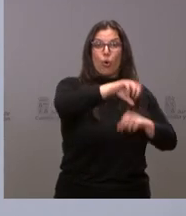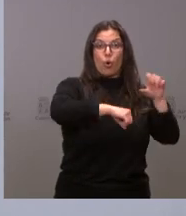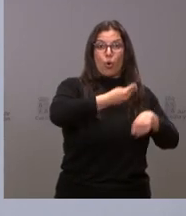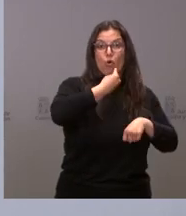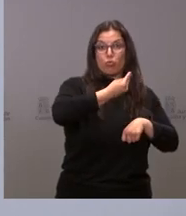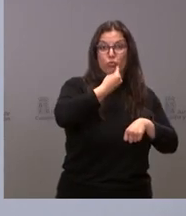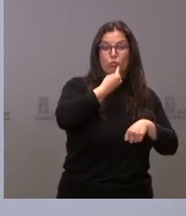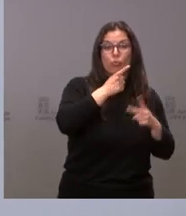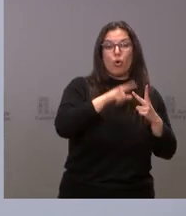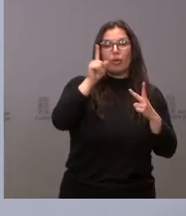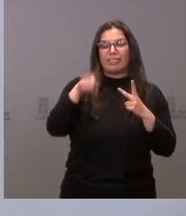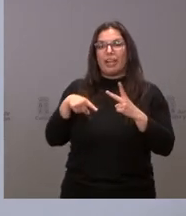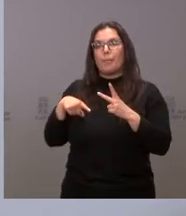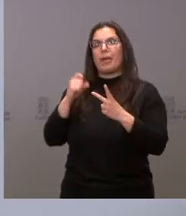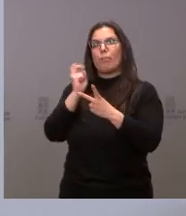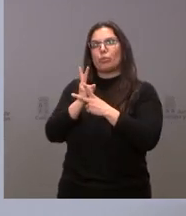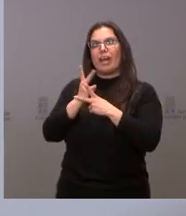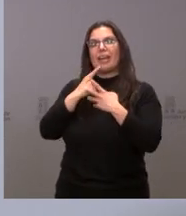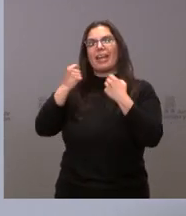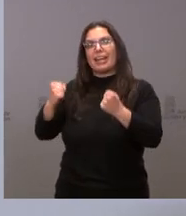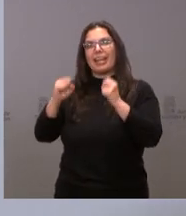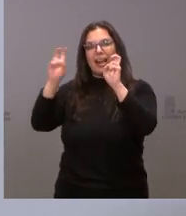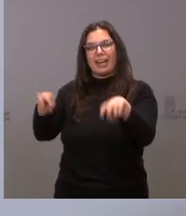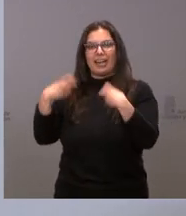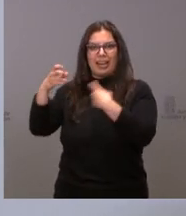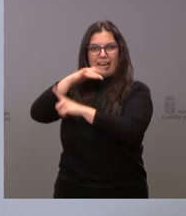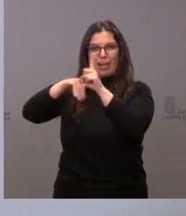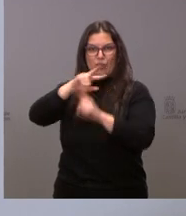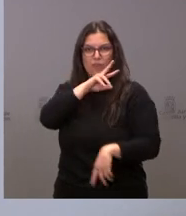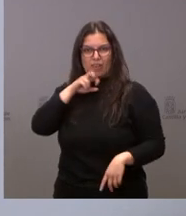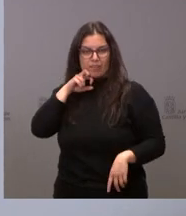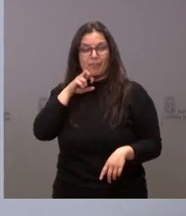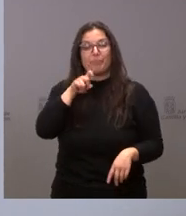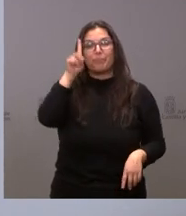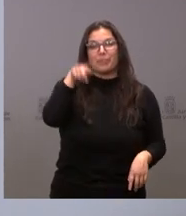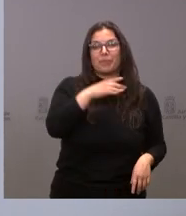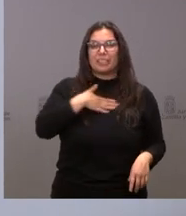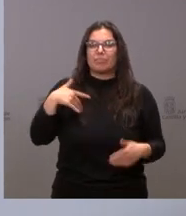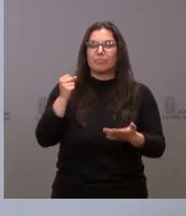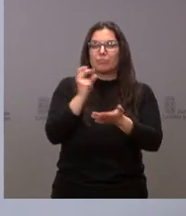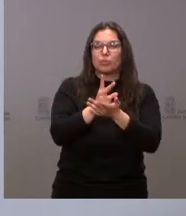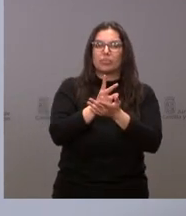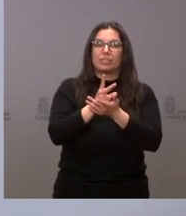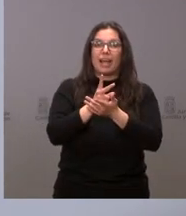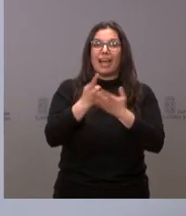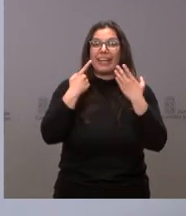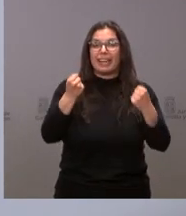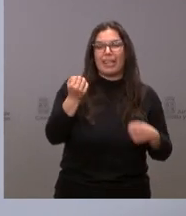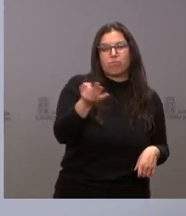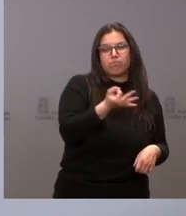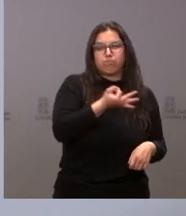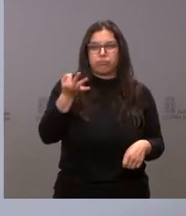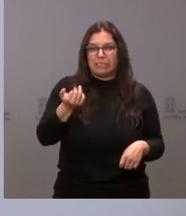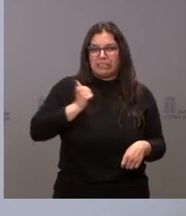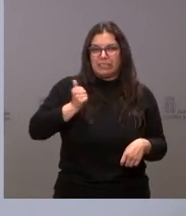las energías renovables. También queremos apostar por la eficiencia energética